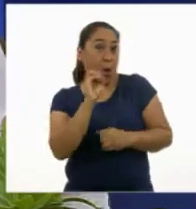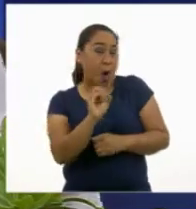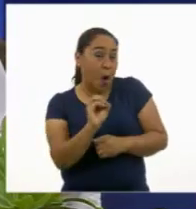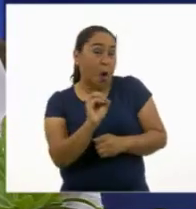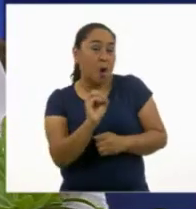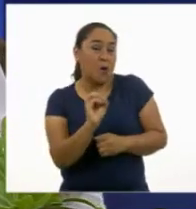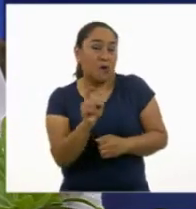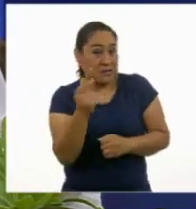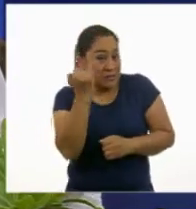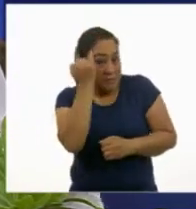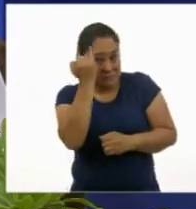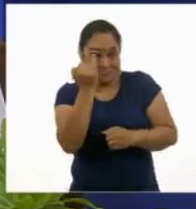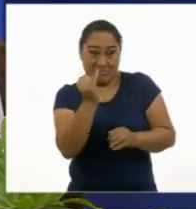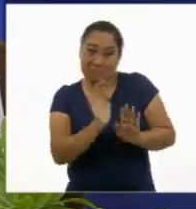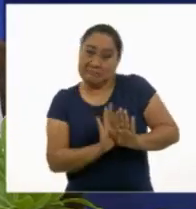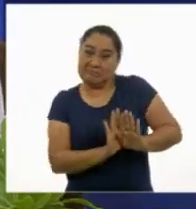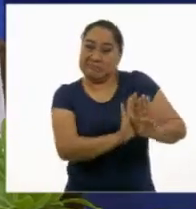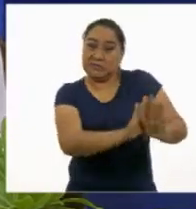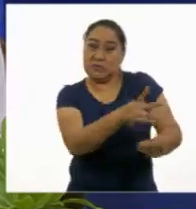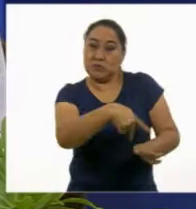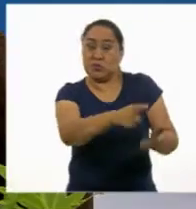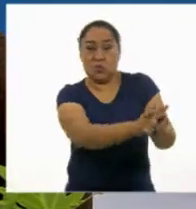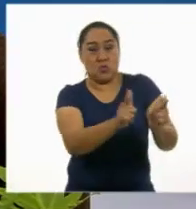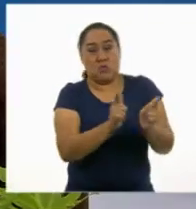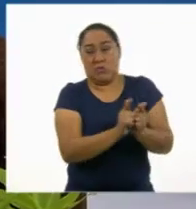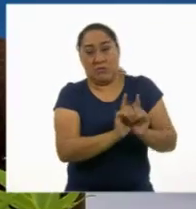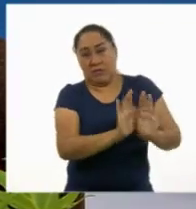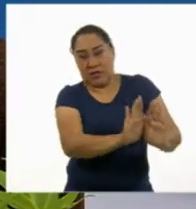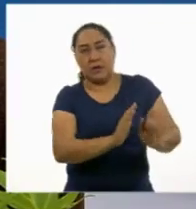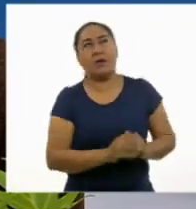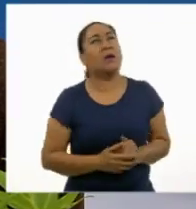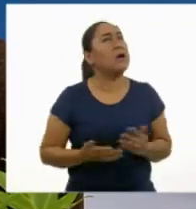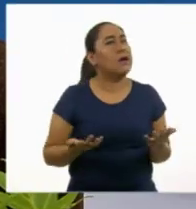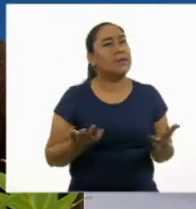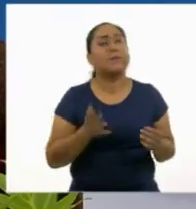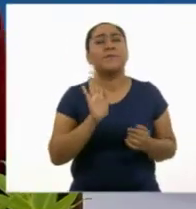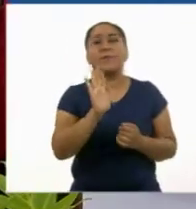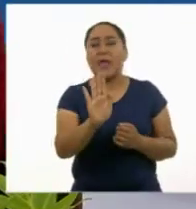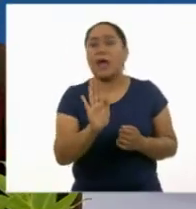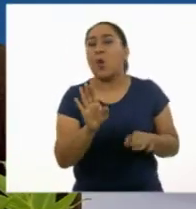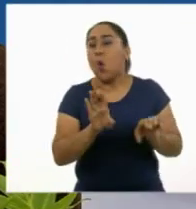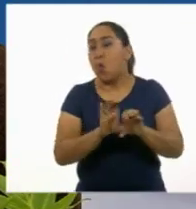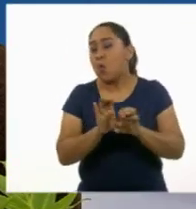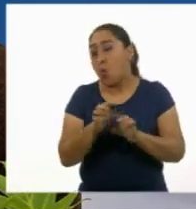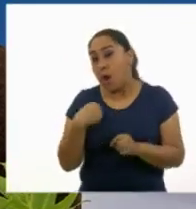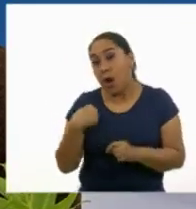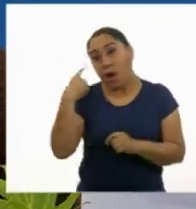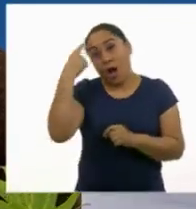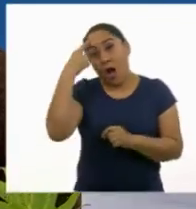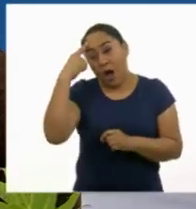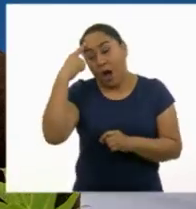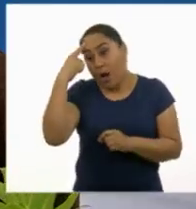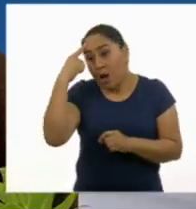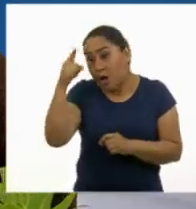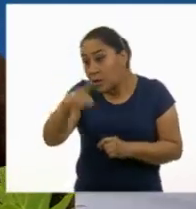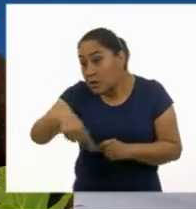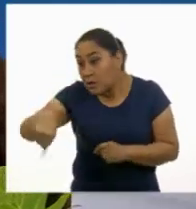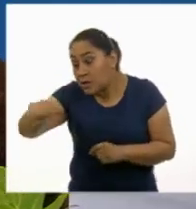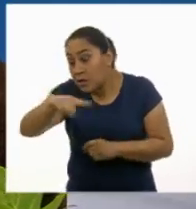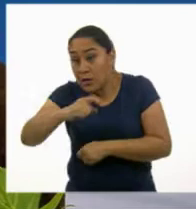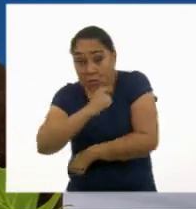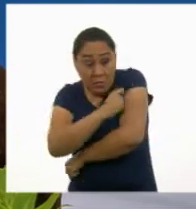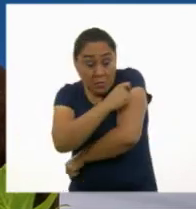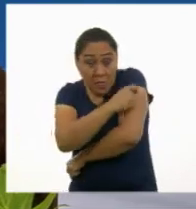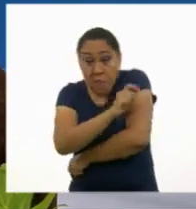pertenecen a un grupo en especial. O sea, es como decir algo general, como todos los que tienen